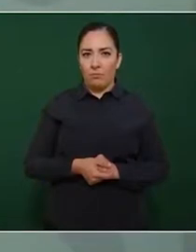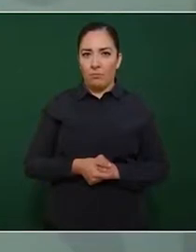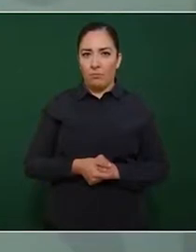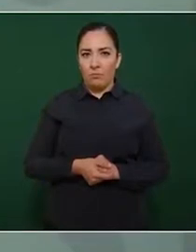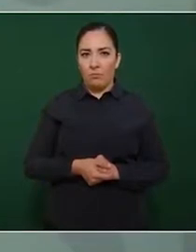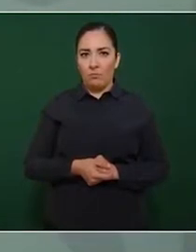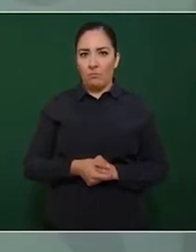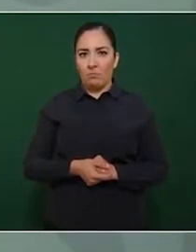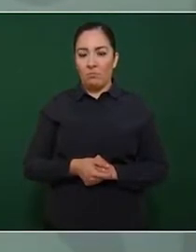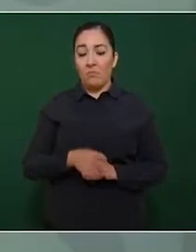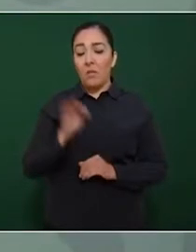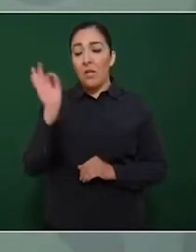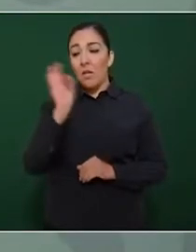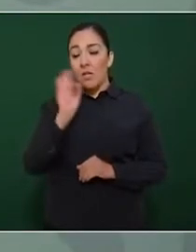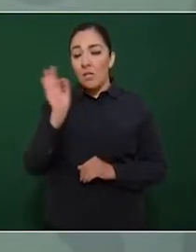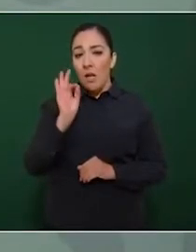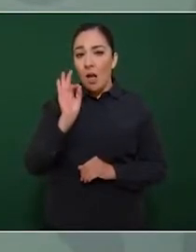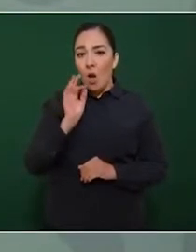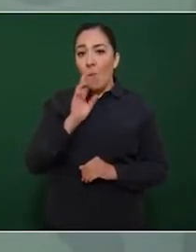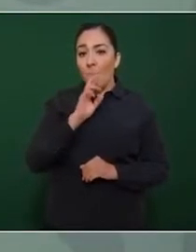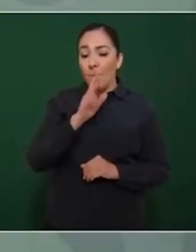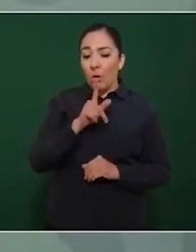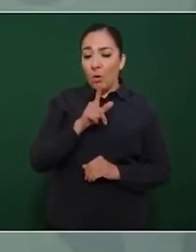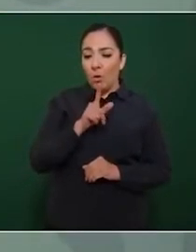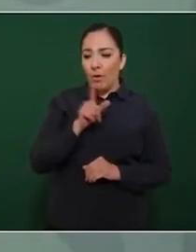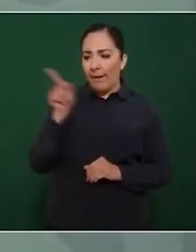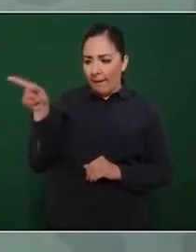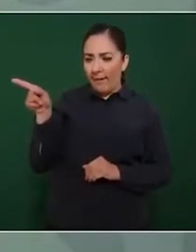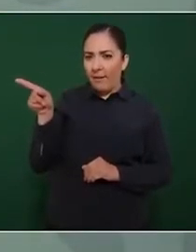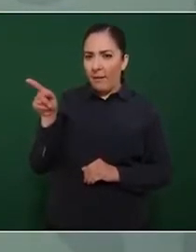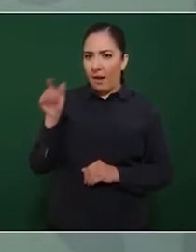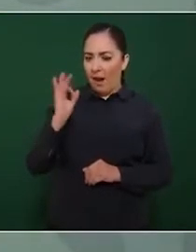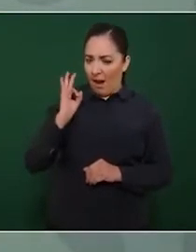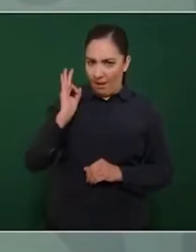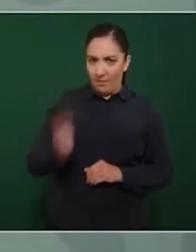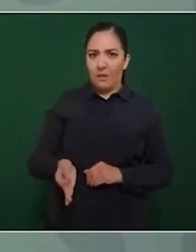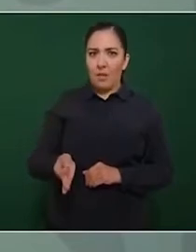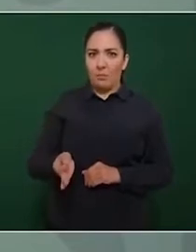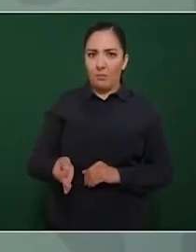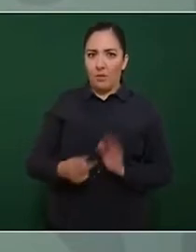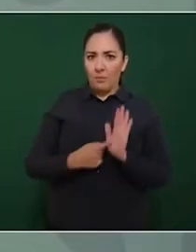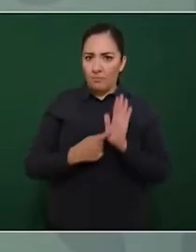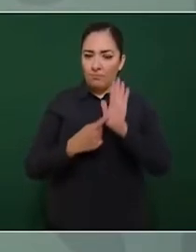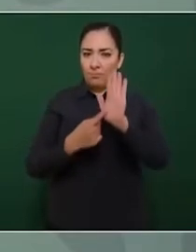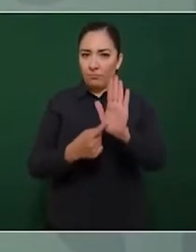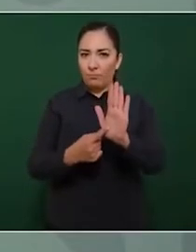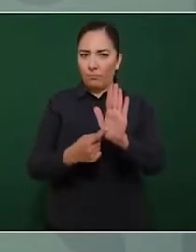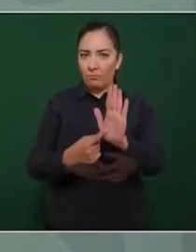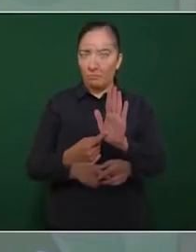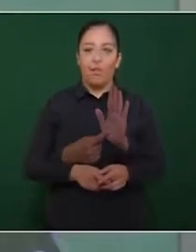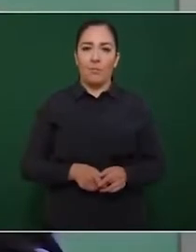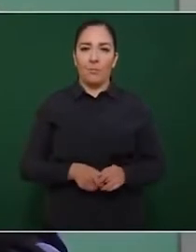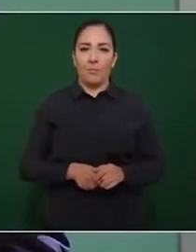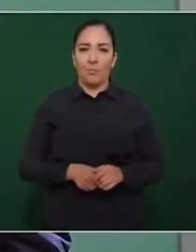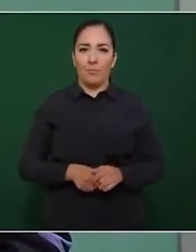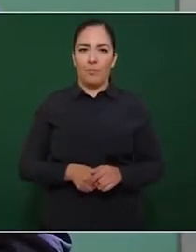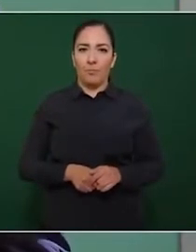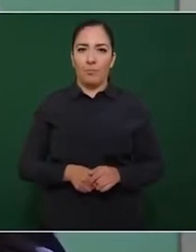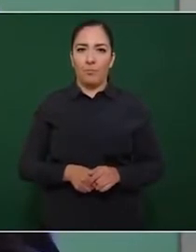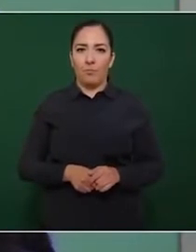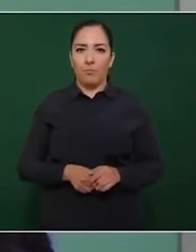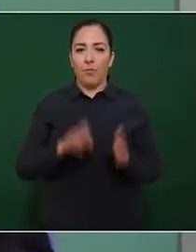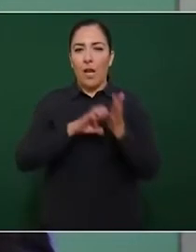sería que él aceptara, dar a conocer cuánto gana y otros, Jorge